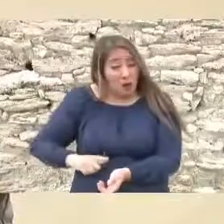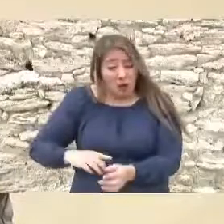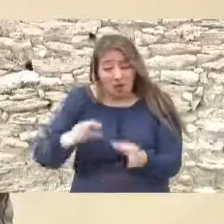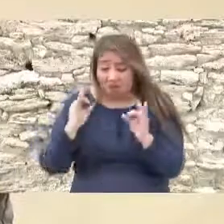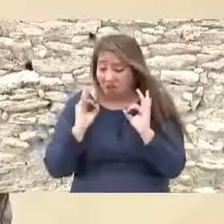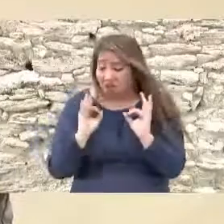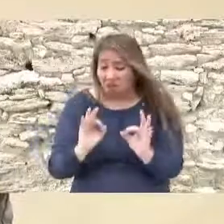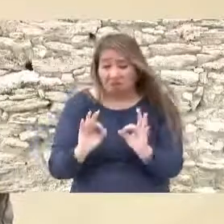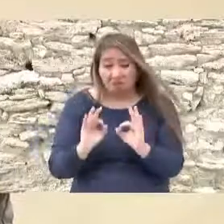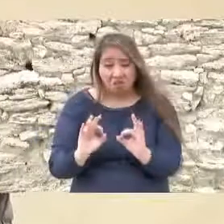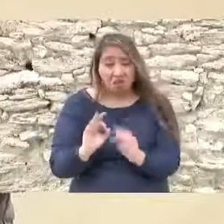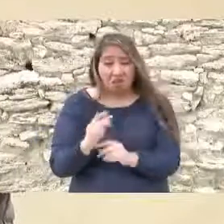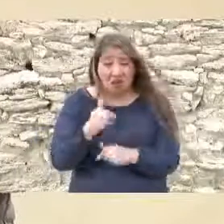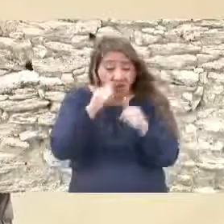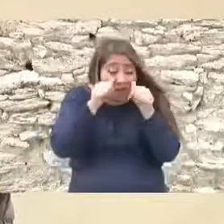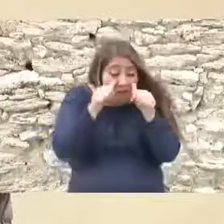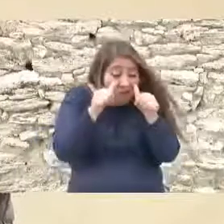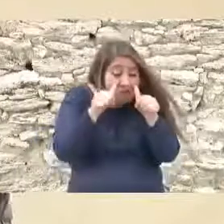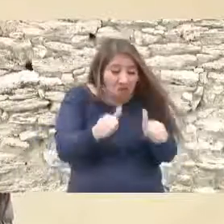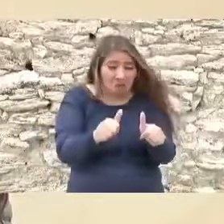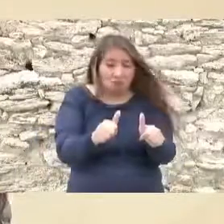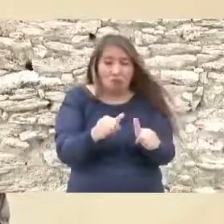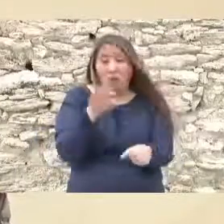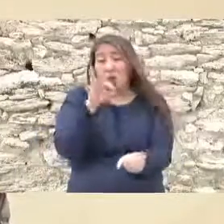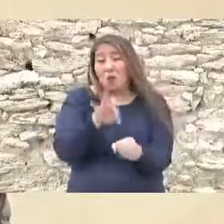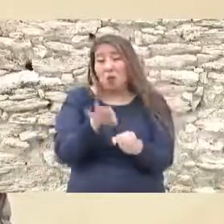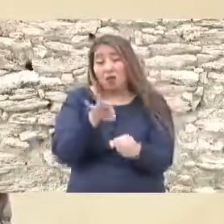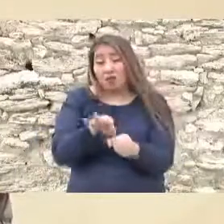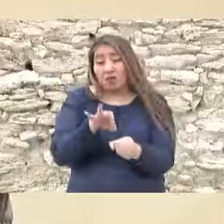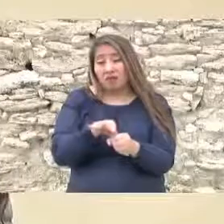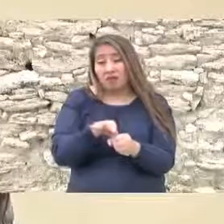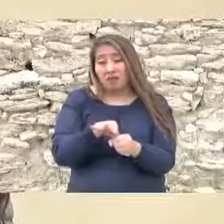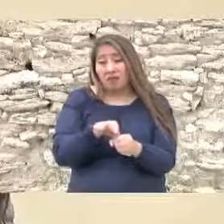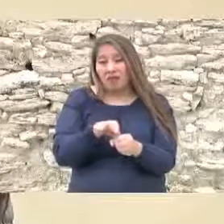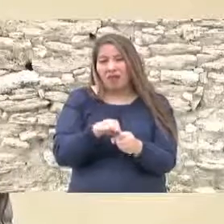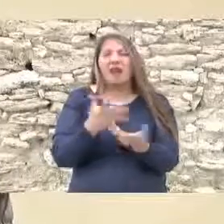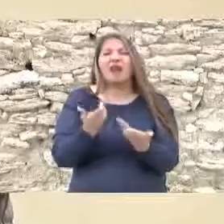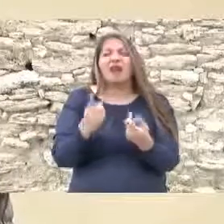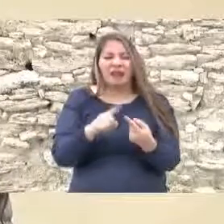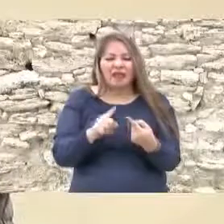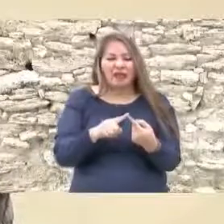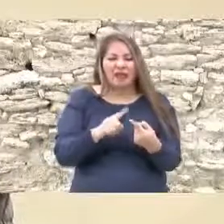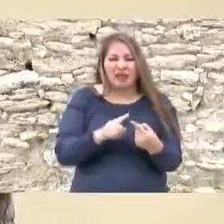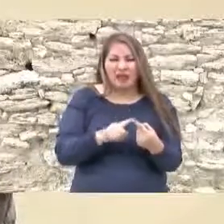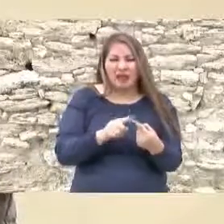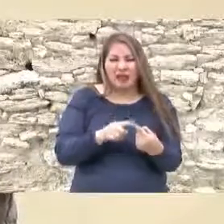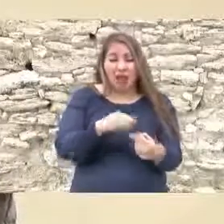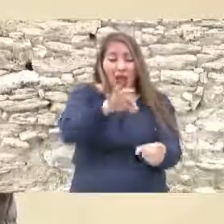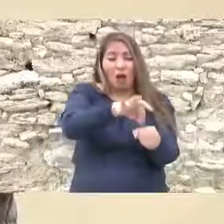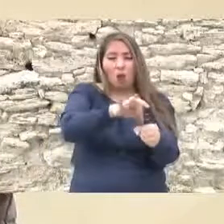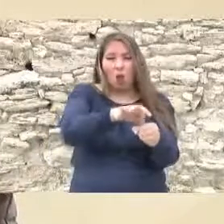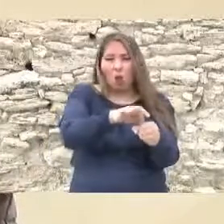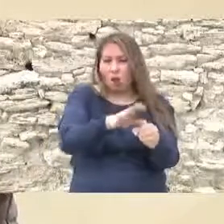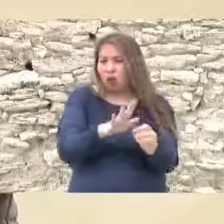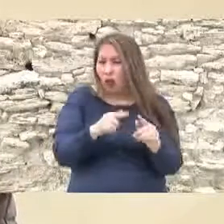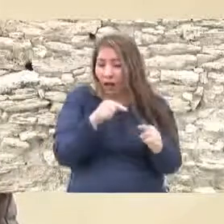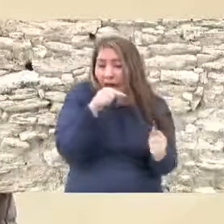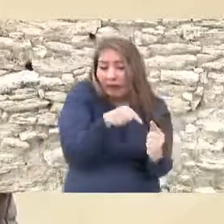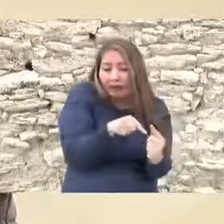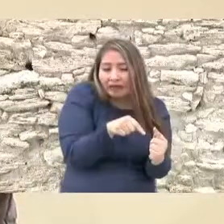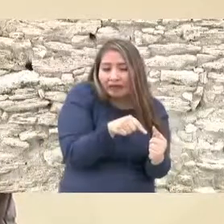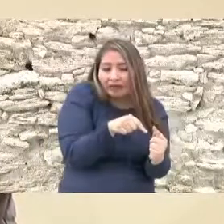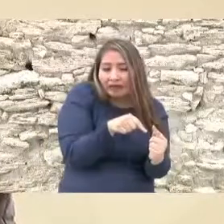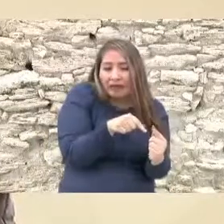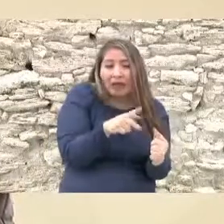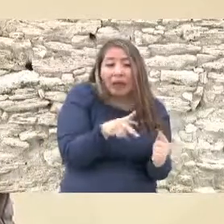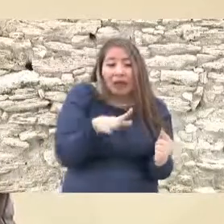por su vocación por la democracia el sufragio efectivo voto efectivo que efectivamente el